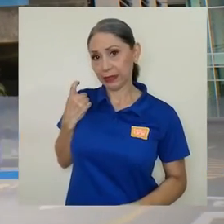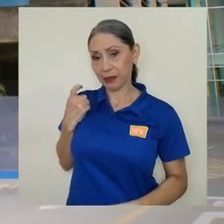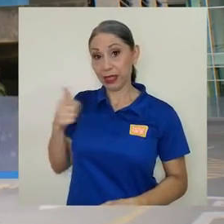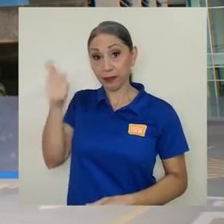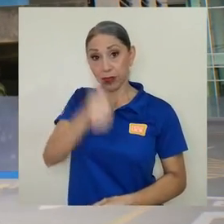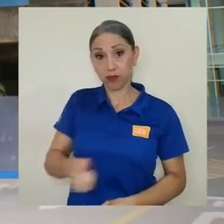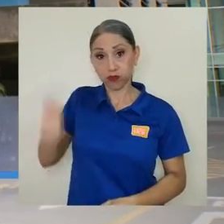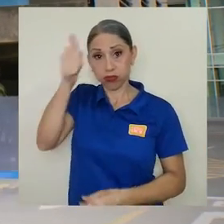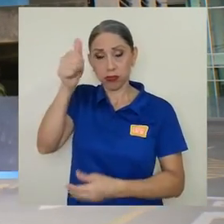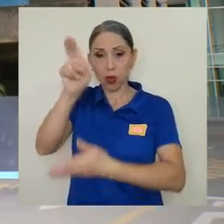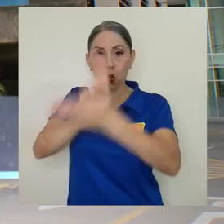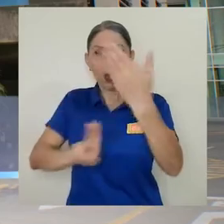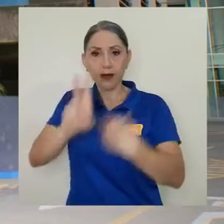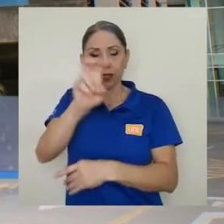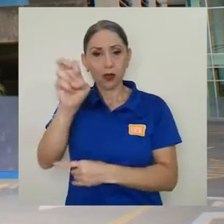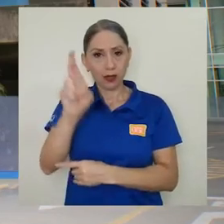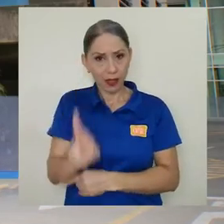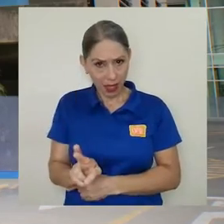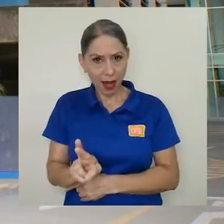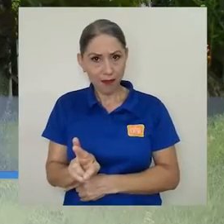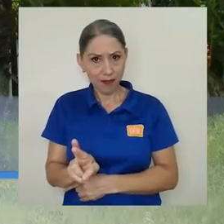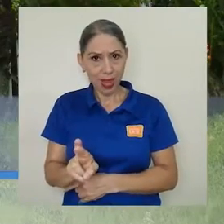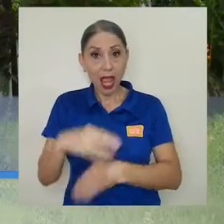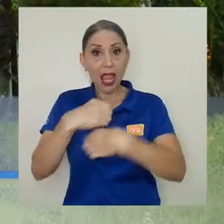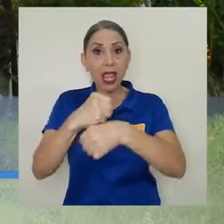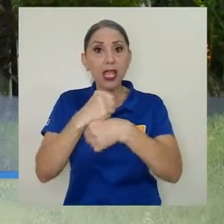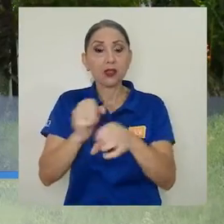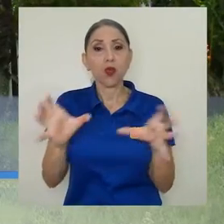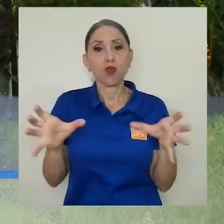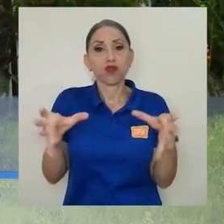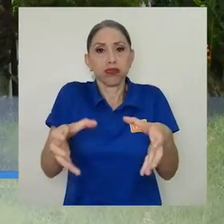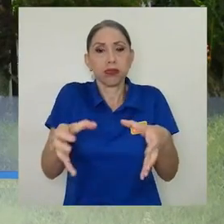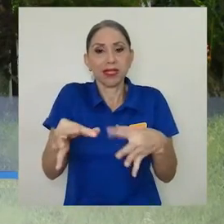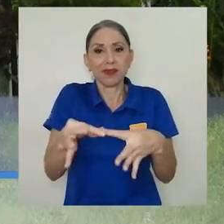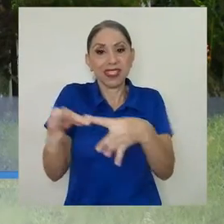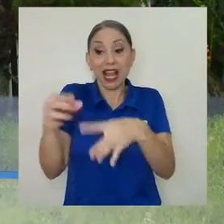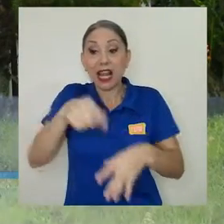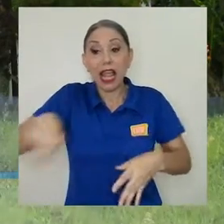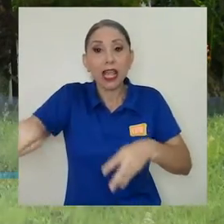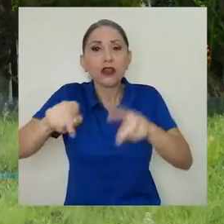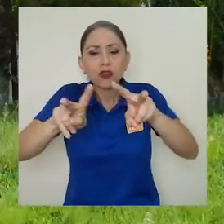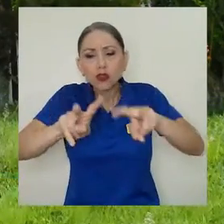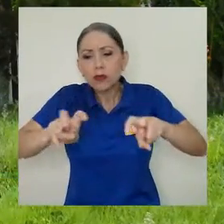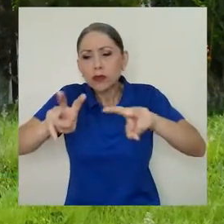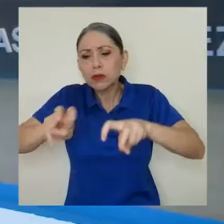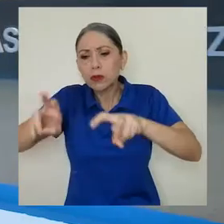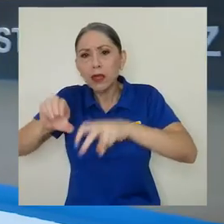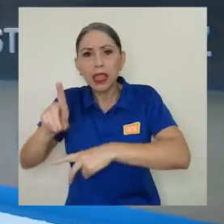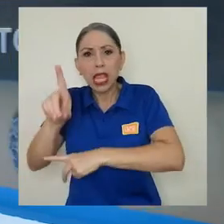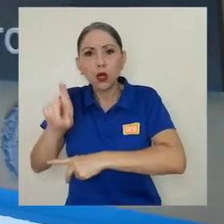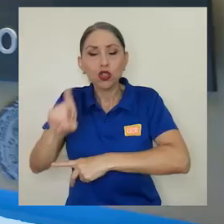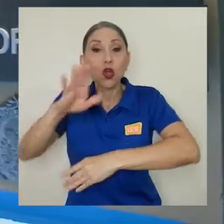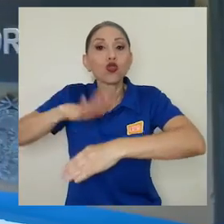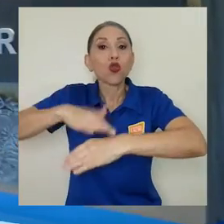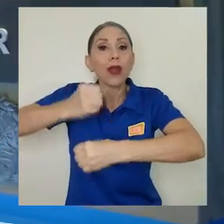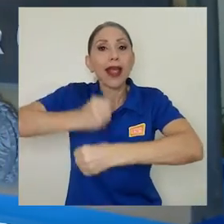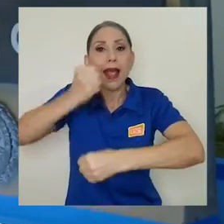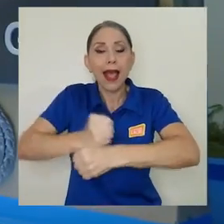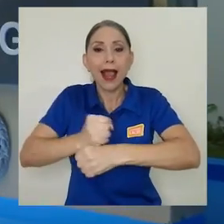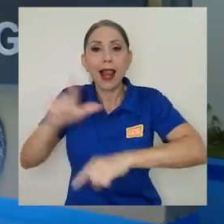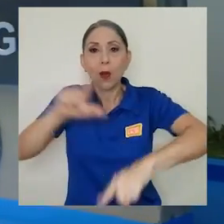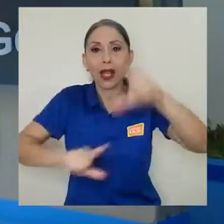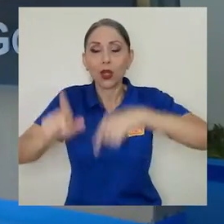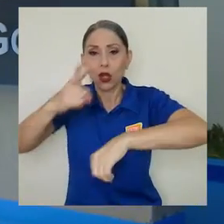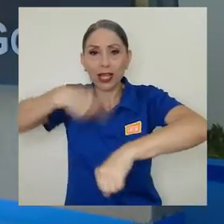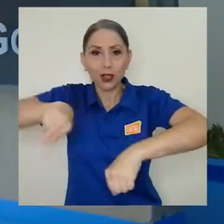Recientemente, la rectoría de la Universidad de Costa Rica creó una comisión especial que realizará un diagnóstico integral sobre la gestión del Laboratorio